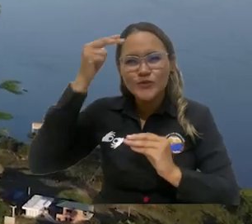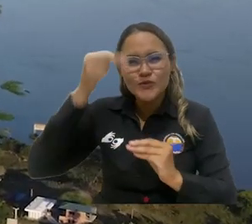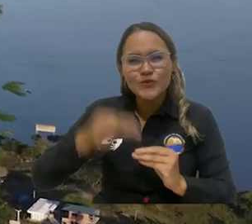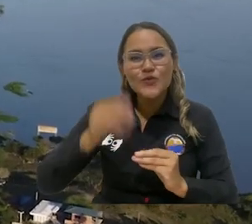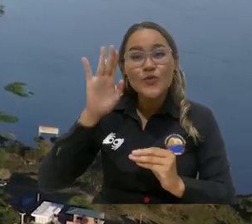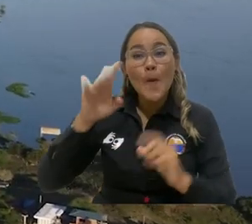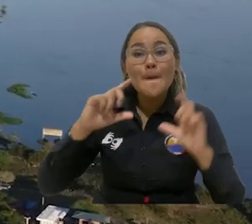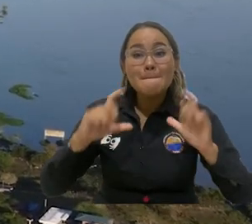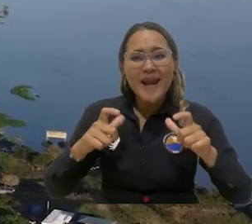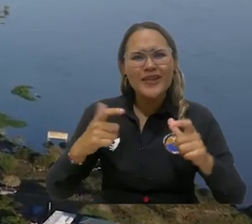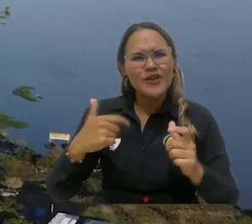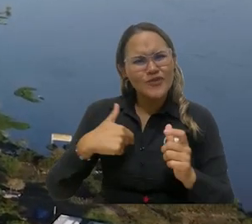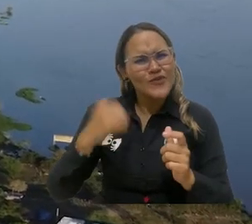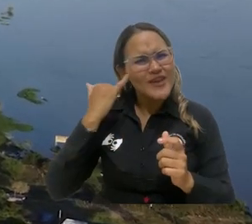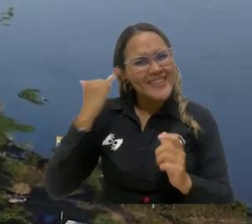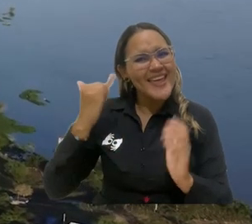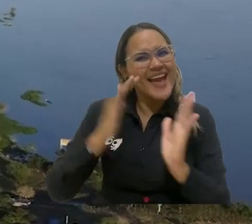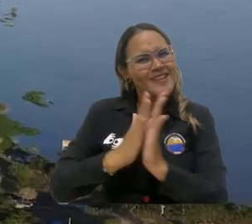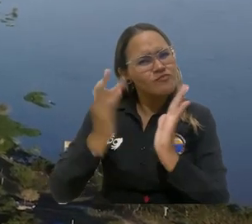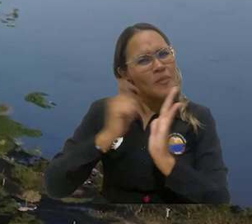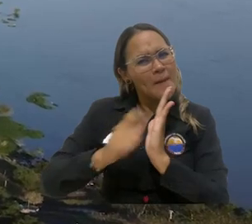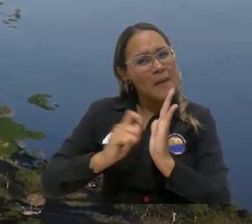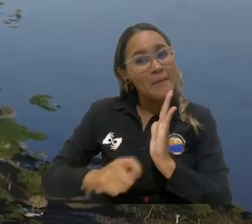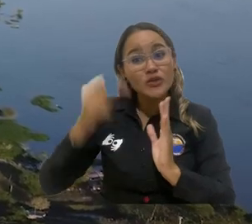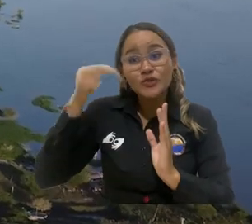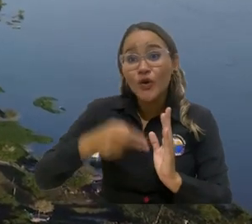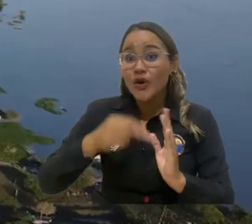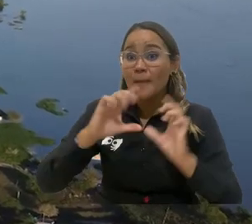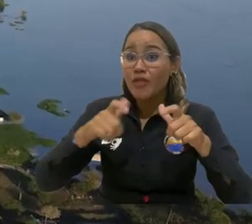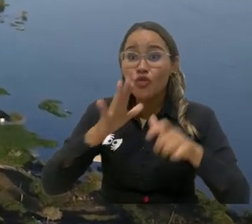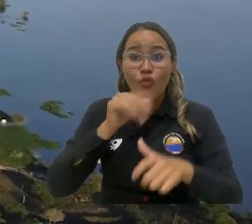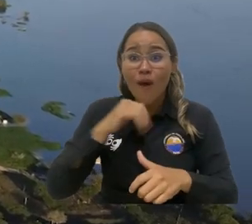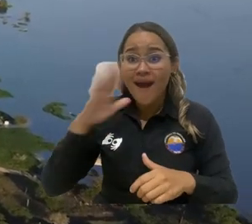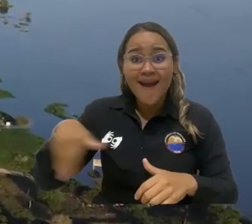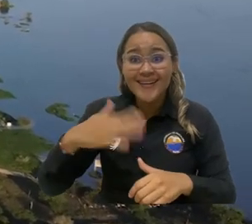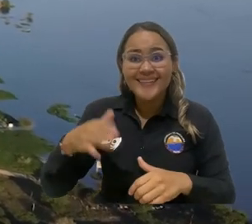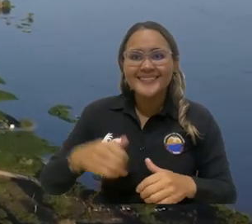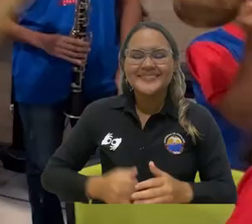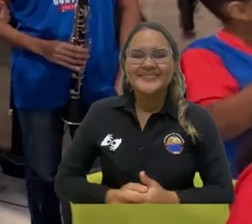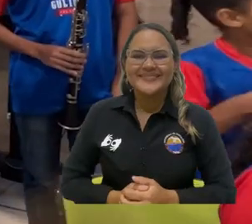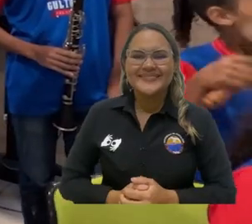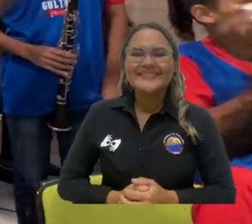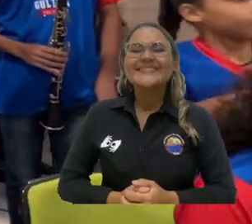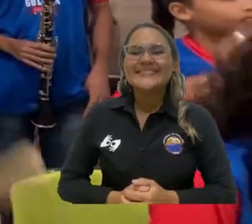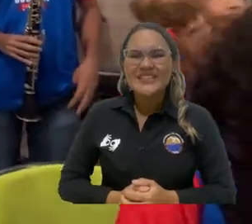aprendí la leyenda y quise escribir la historia de Plato que no la había.